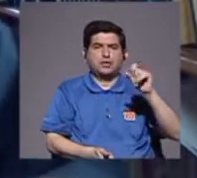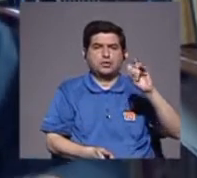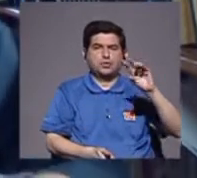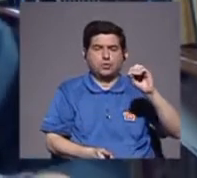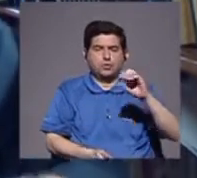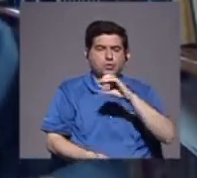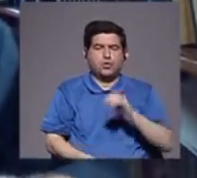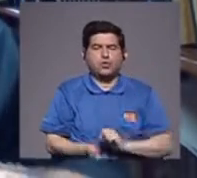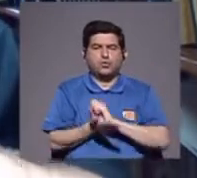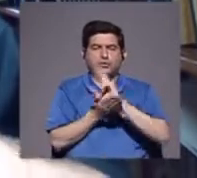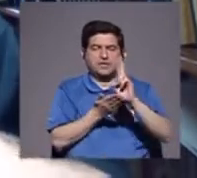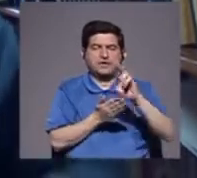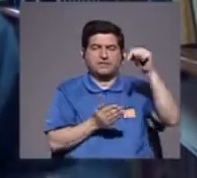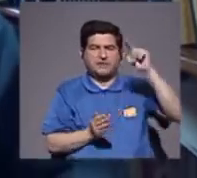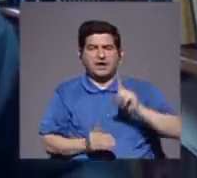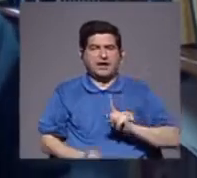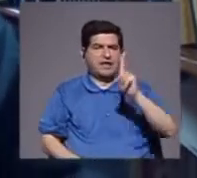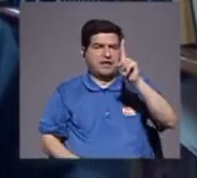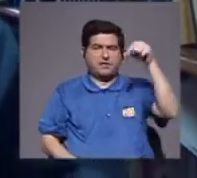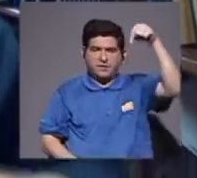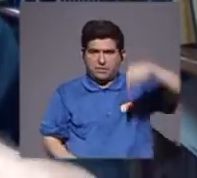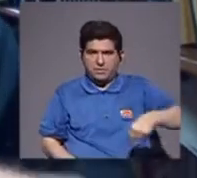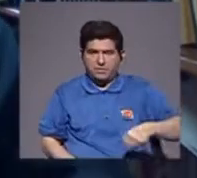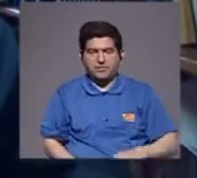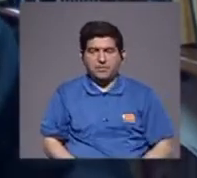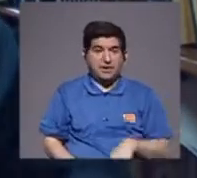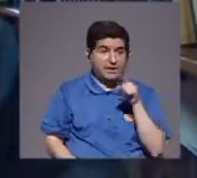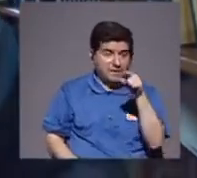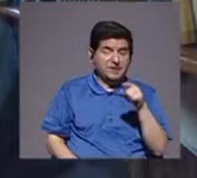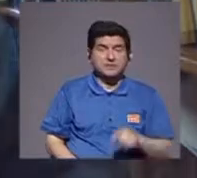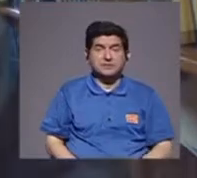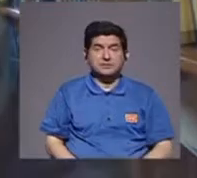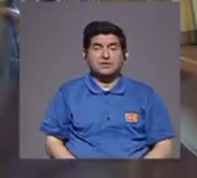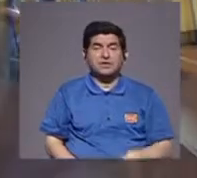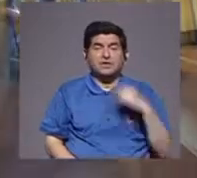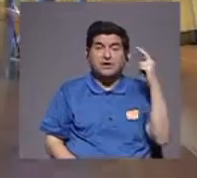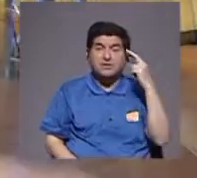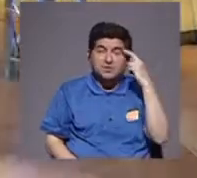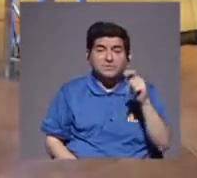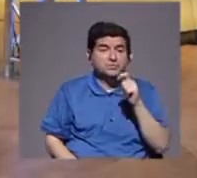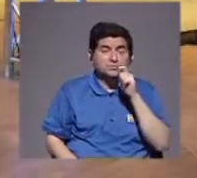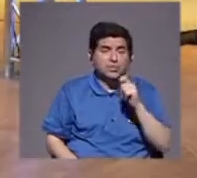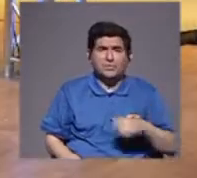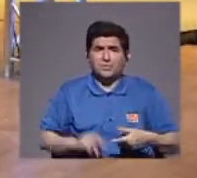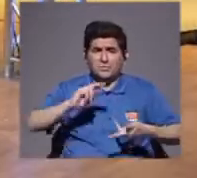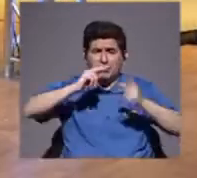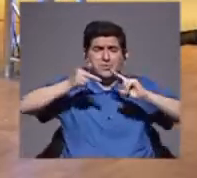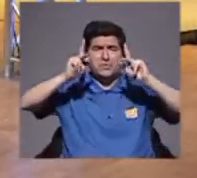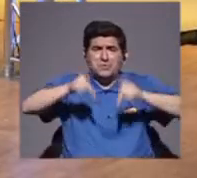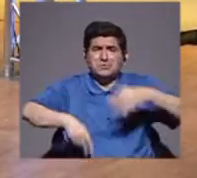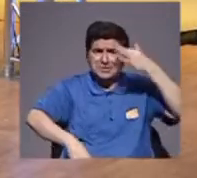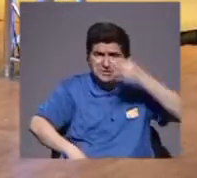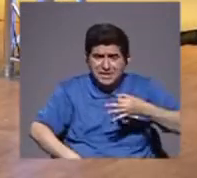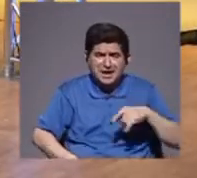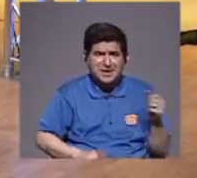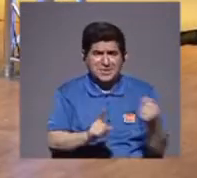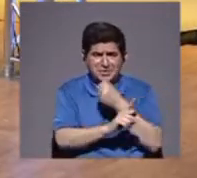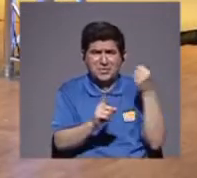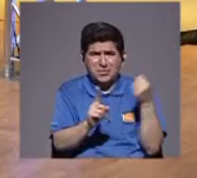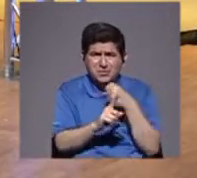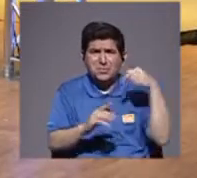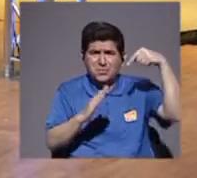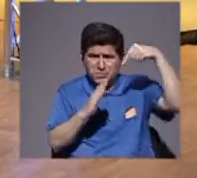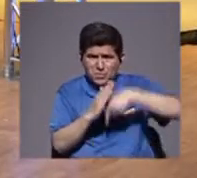arriba, o abajo, desamparados, eso es lo que es, en el fondo, y es por marihuana, contrario a lo que la gente cree, esa violencia